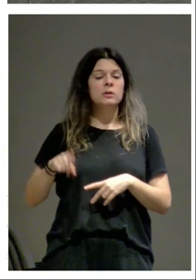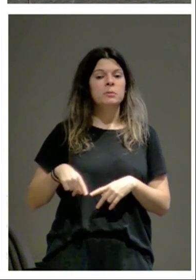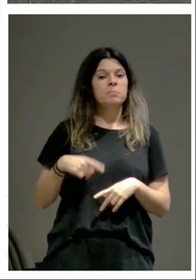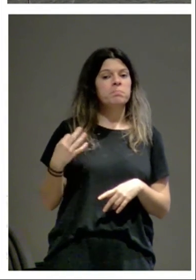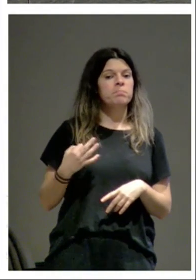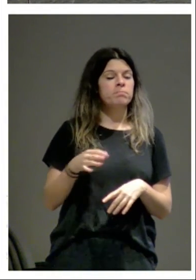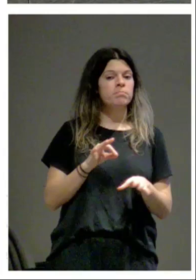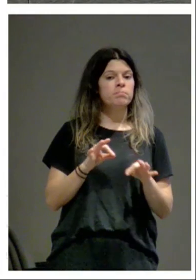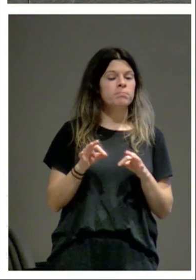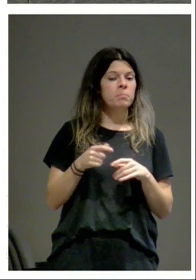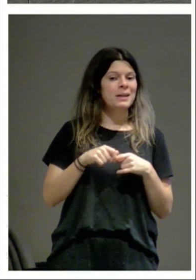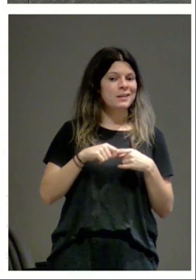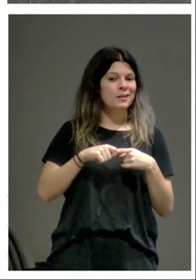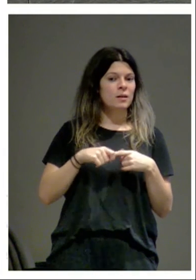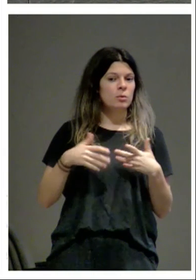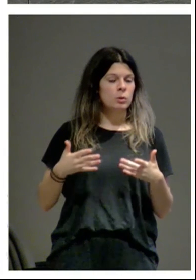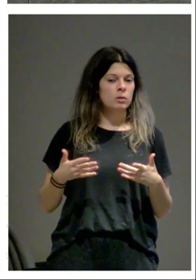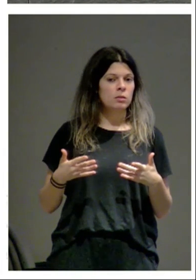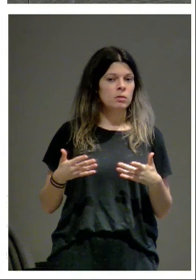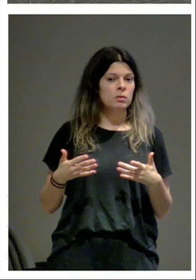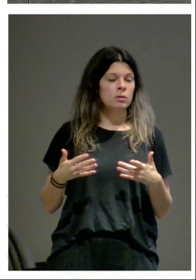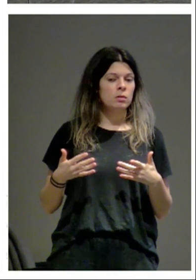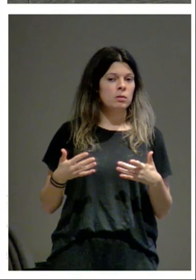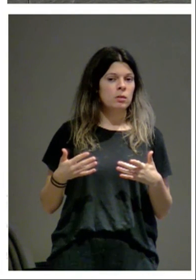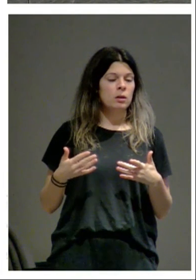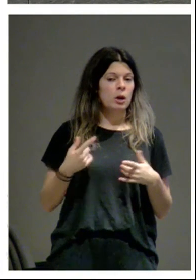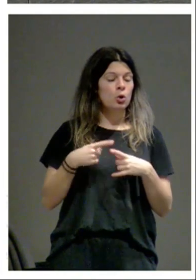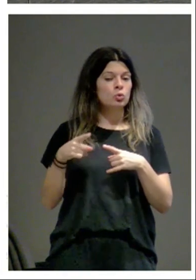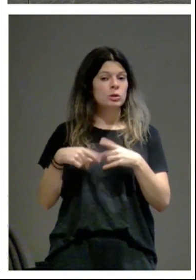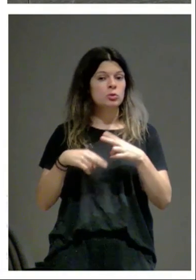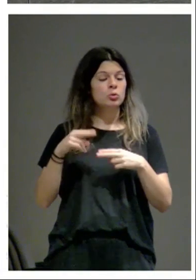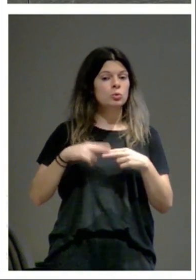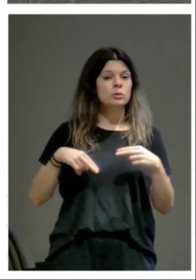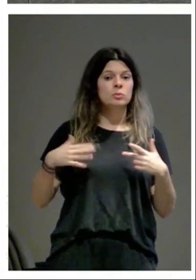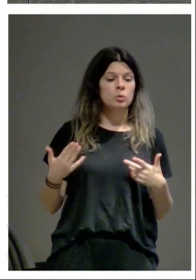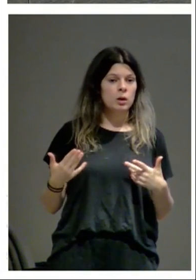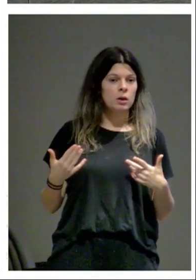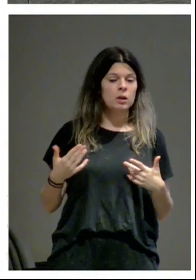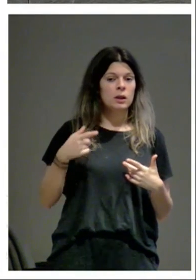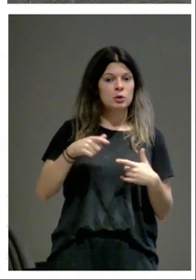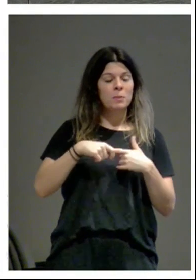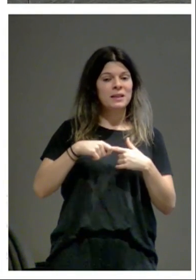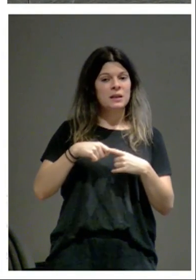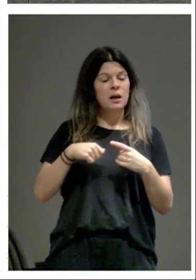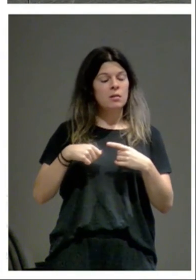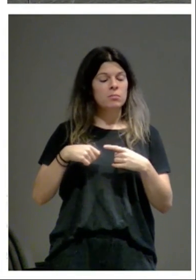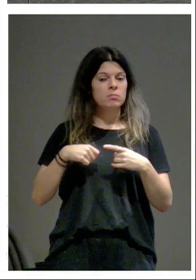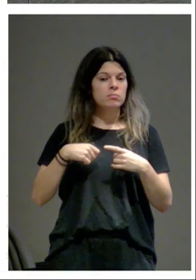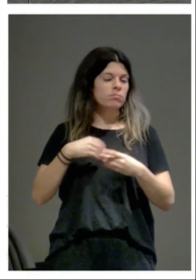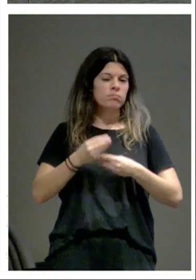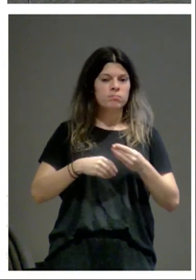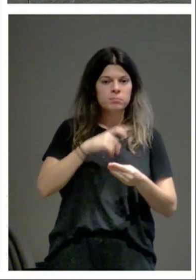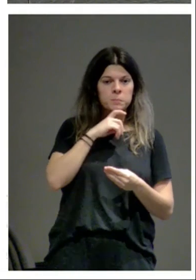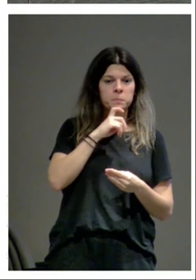qué materiales van a emplear cuáles serán los elementos constructivos cómo tratarán esos materiales tienen que